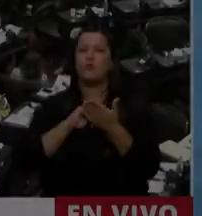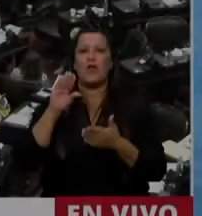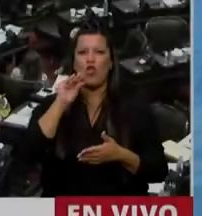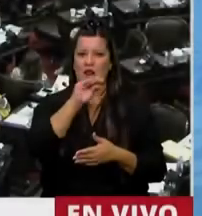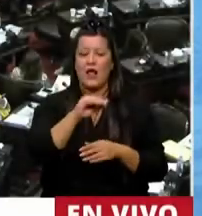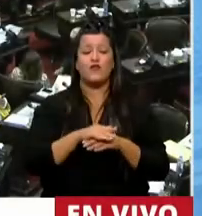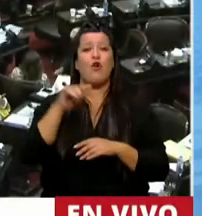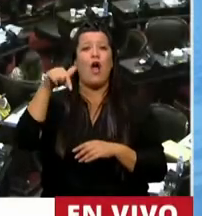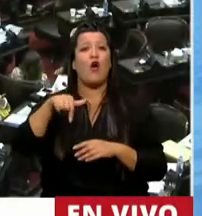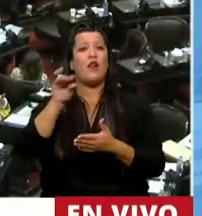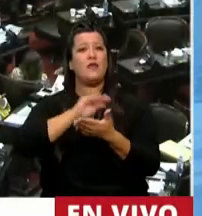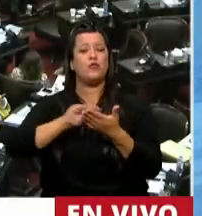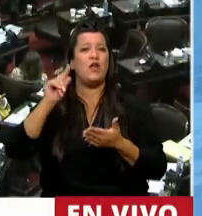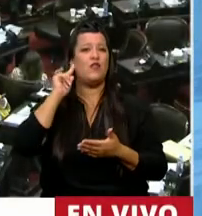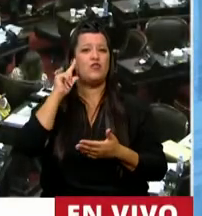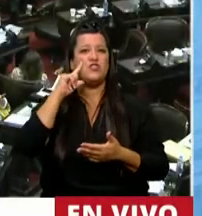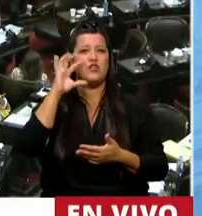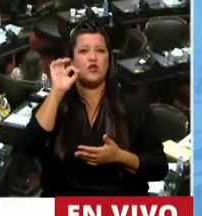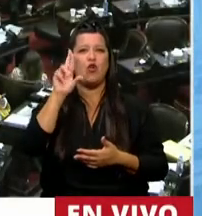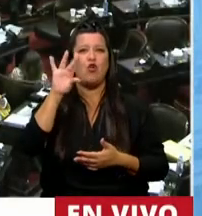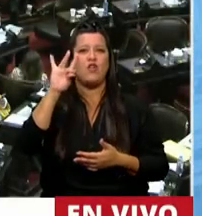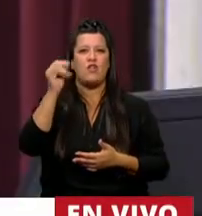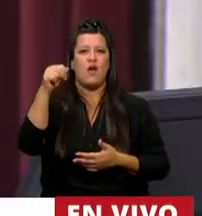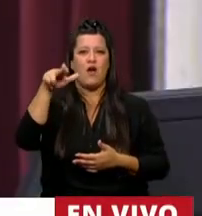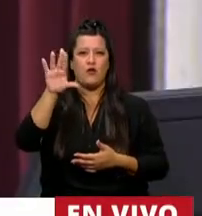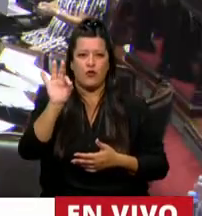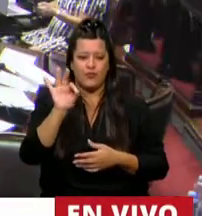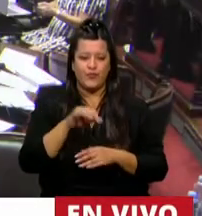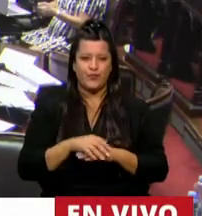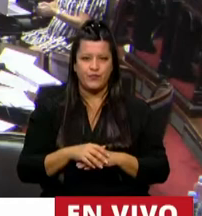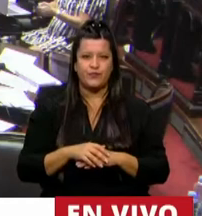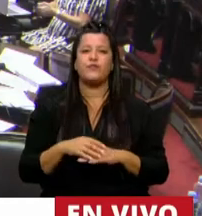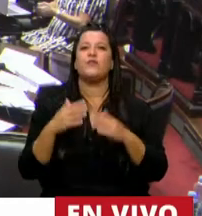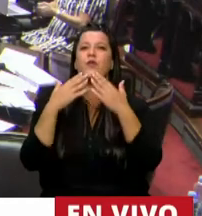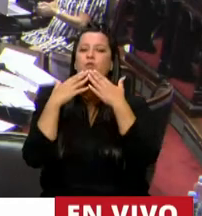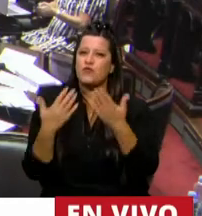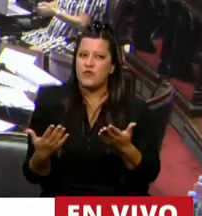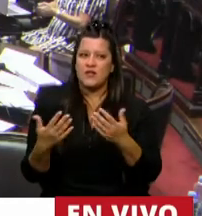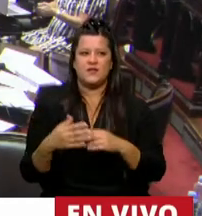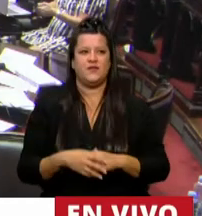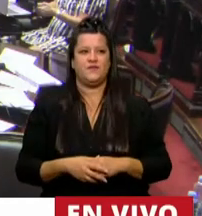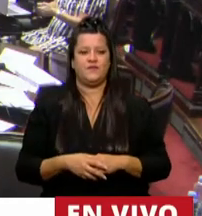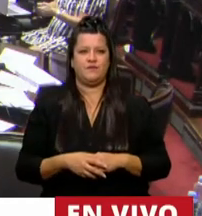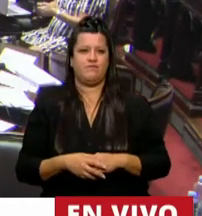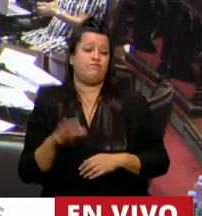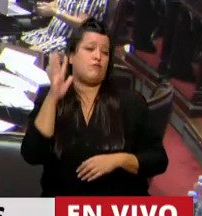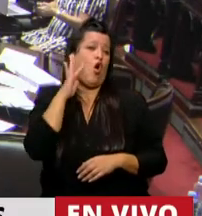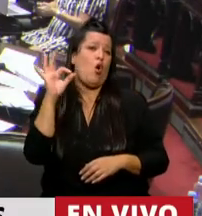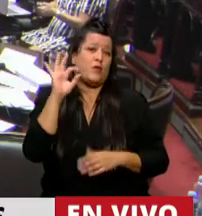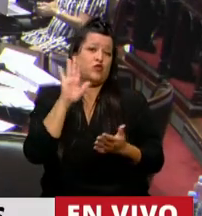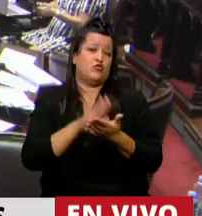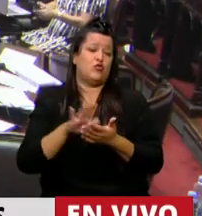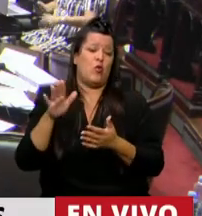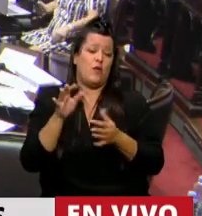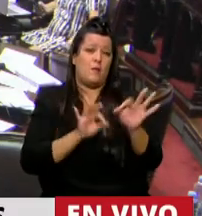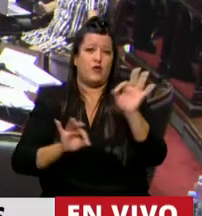El uso de la palabra del diputado Giordano. Bueno, muchas gracias. Vamos a dar una opinión sobre este proyecto de